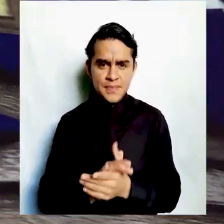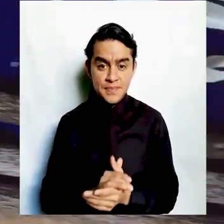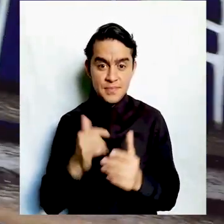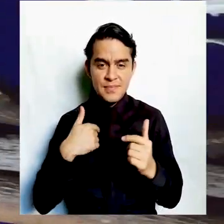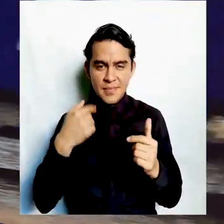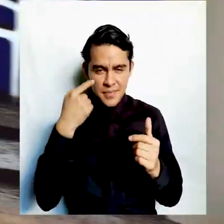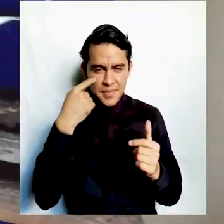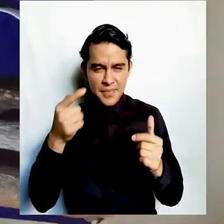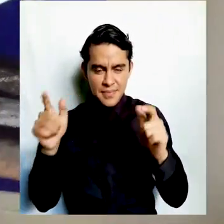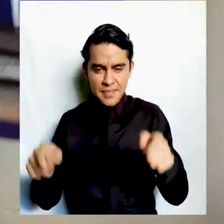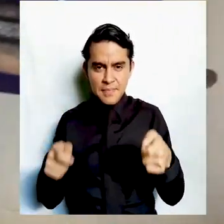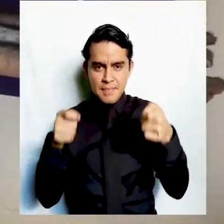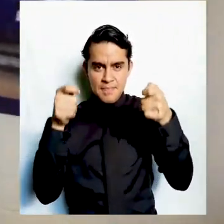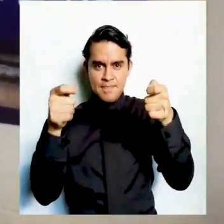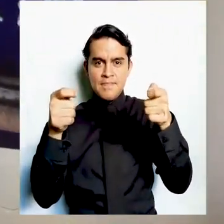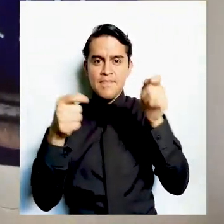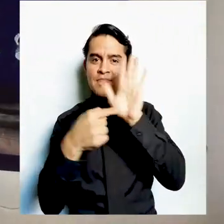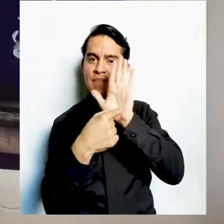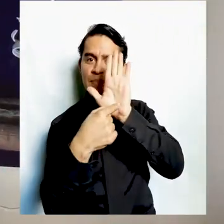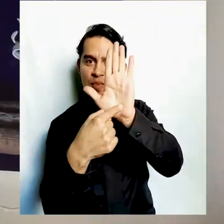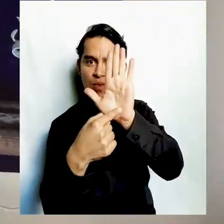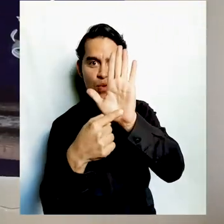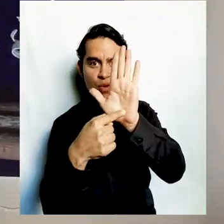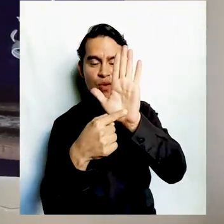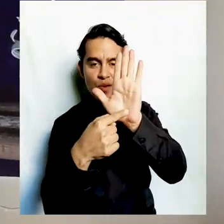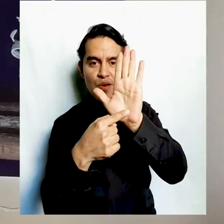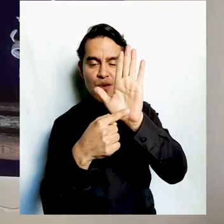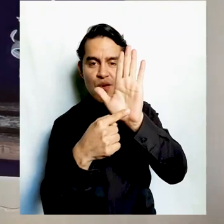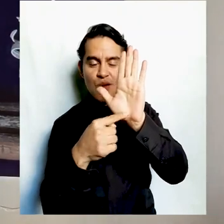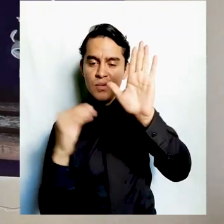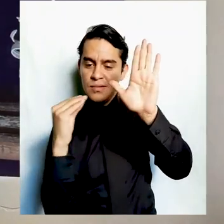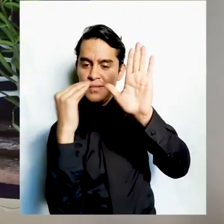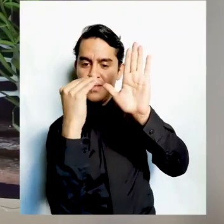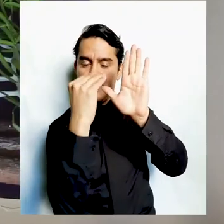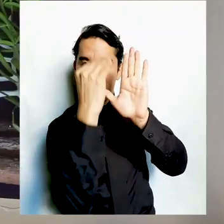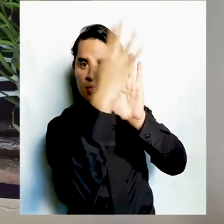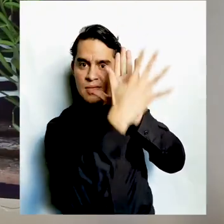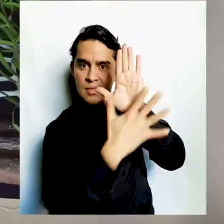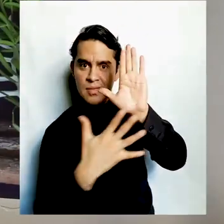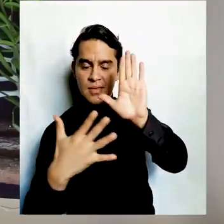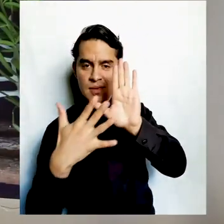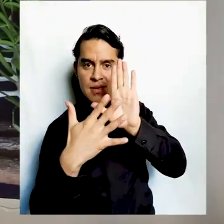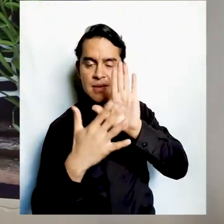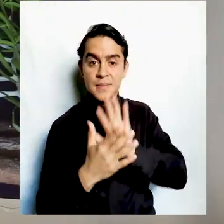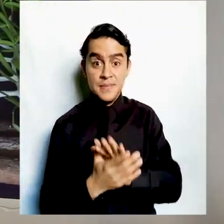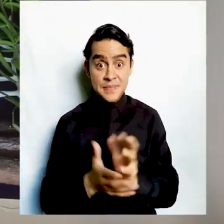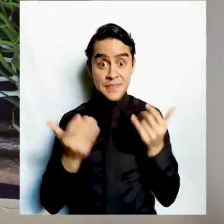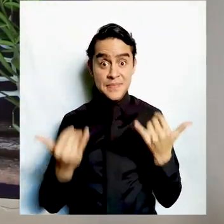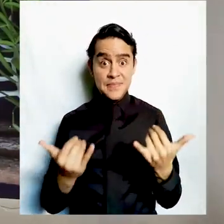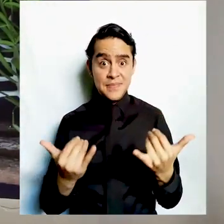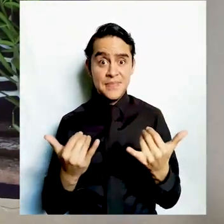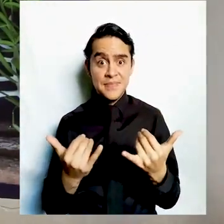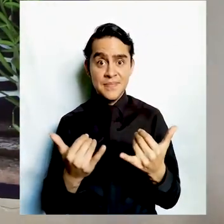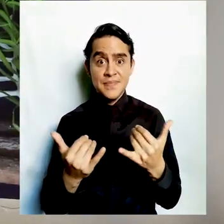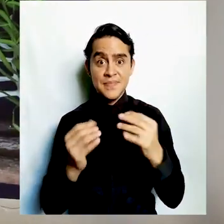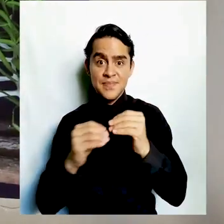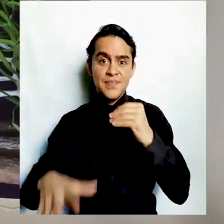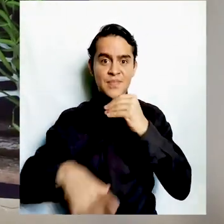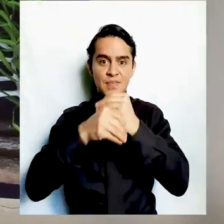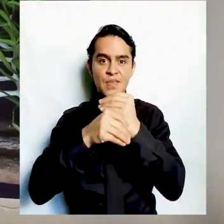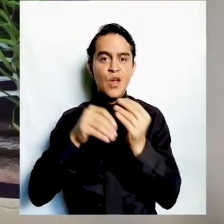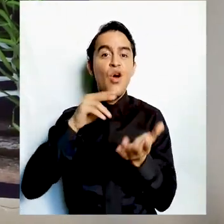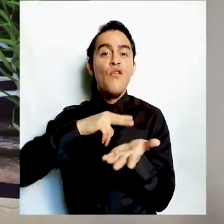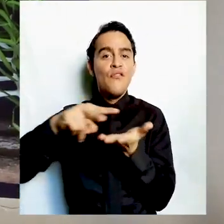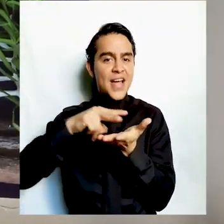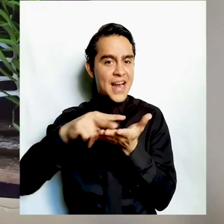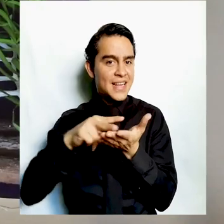puedas apreciar mejor todo el tramo que hemos realizado. Llegó la hora de agregarle el color verde a nuestro